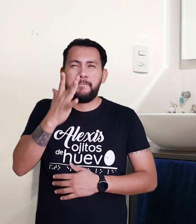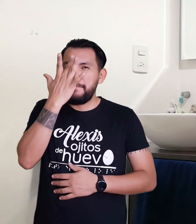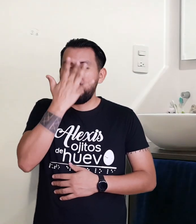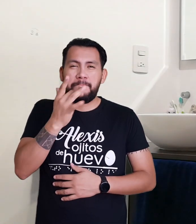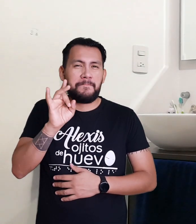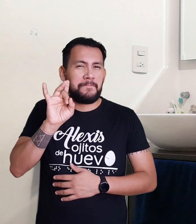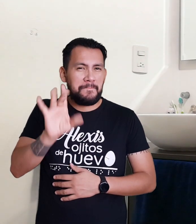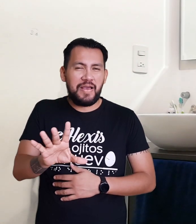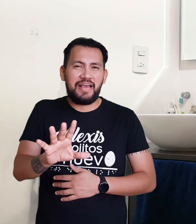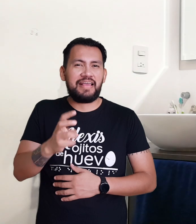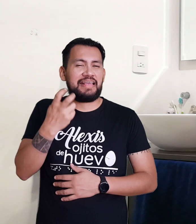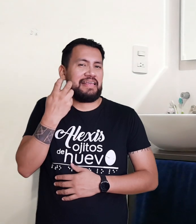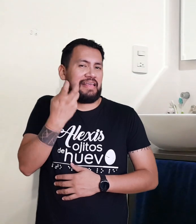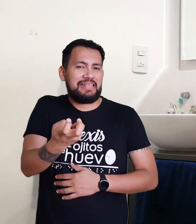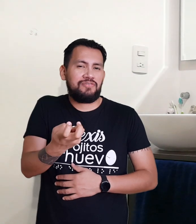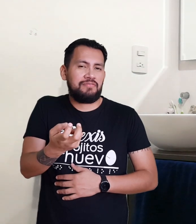Tantito el agua Aterrosa Como que aquí